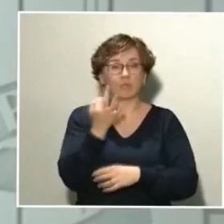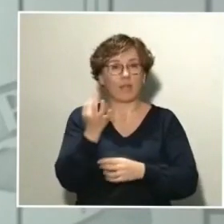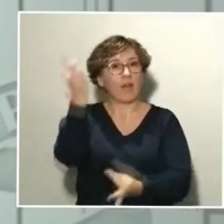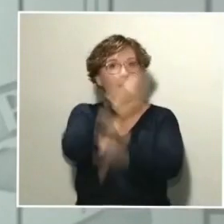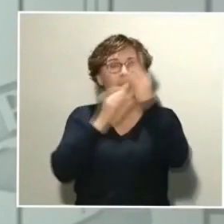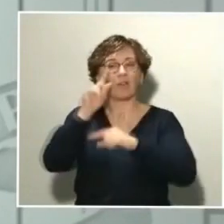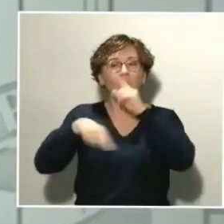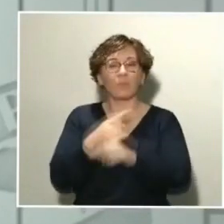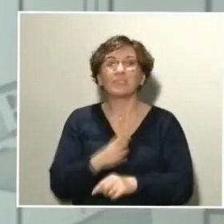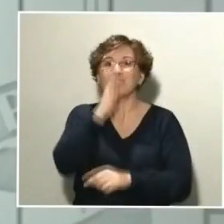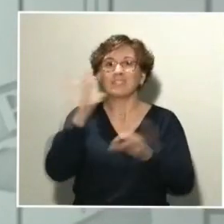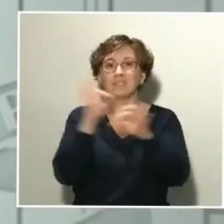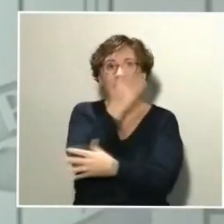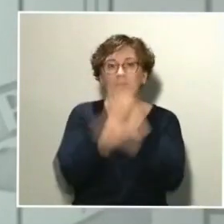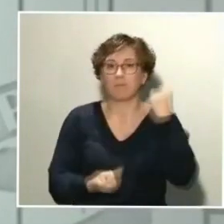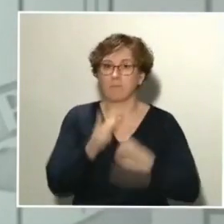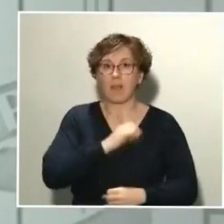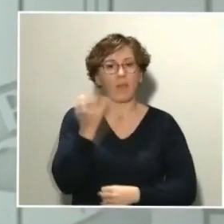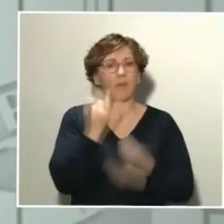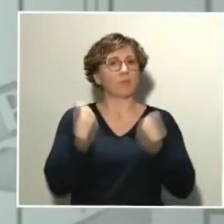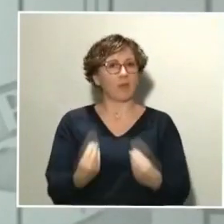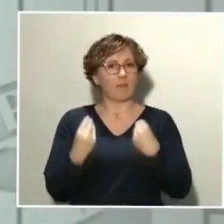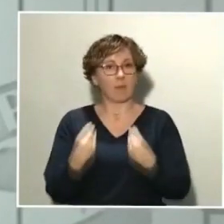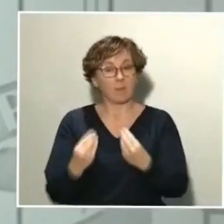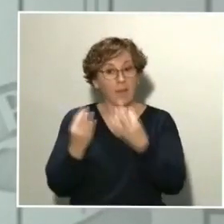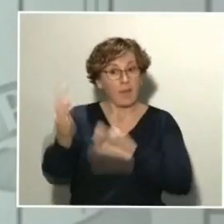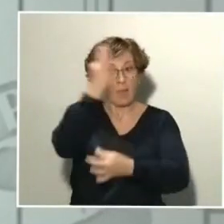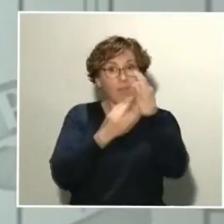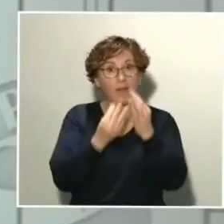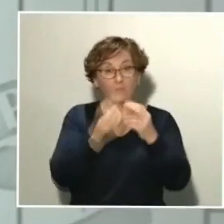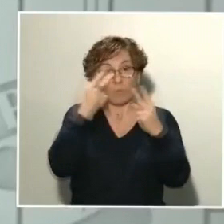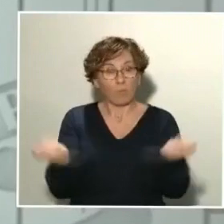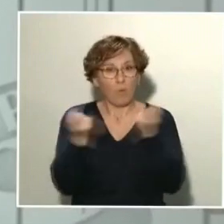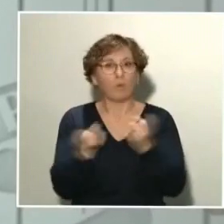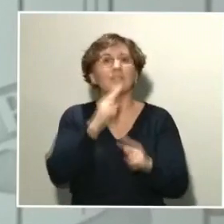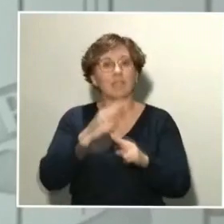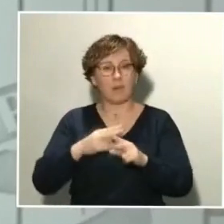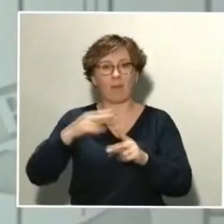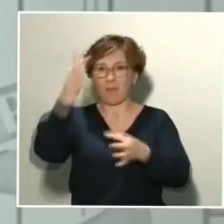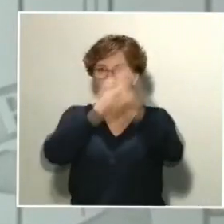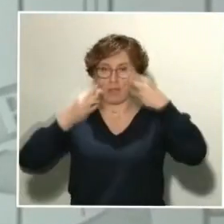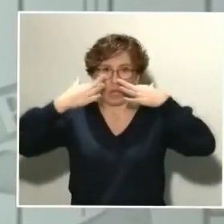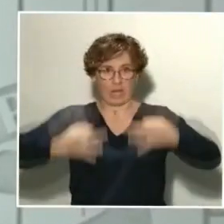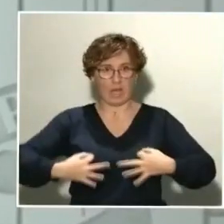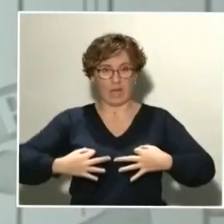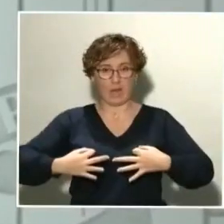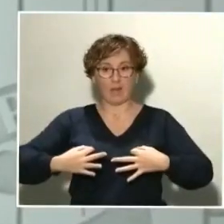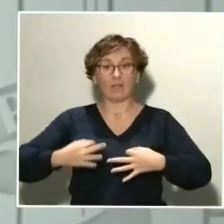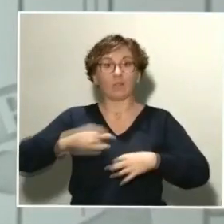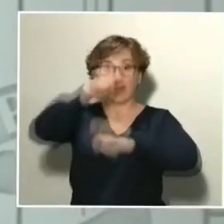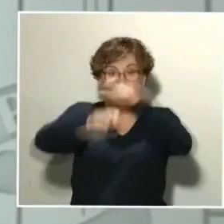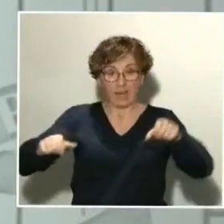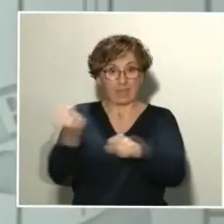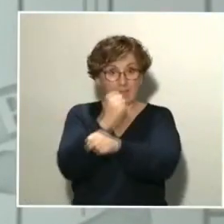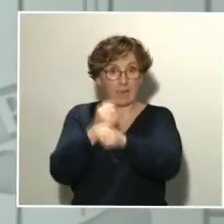que asegurarnos de que los datos que publicamos son los datos reales y tenemos que dar la opción a aquellos que están proveyéndolos de que los revisen y